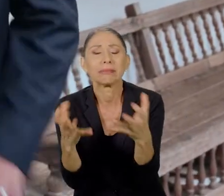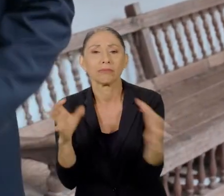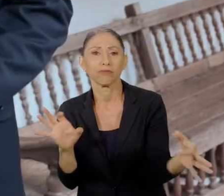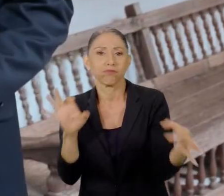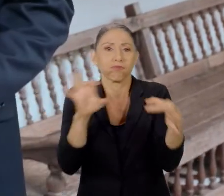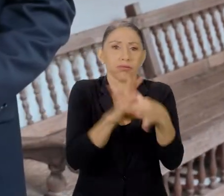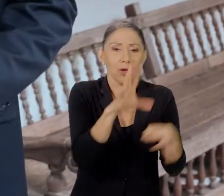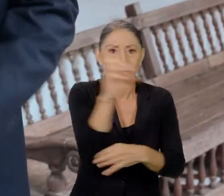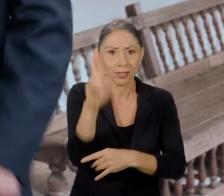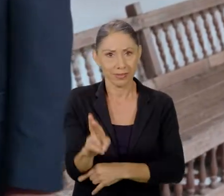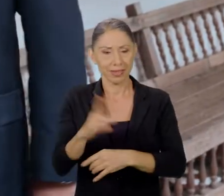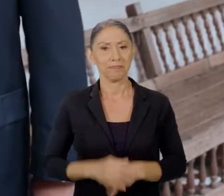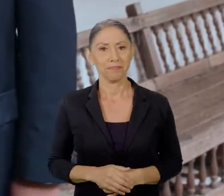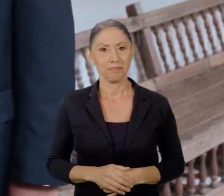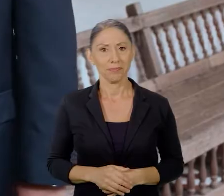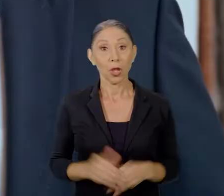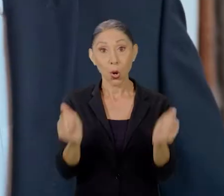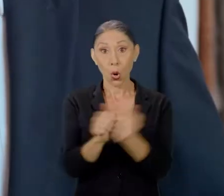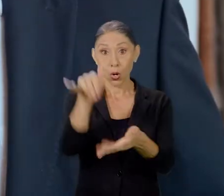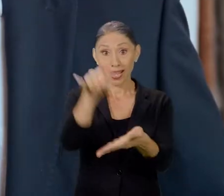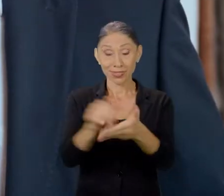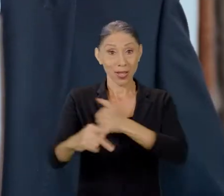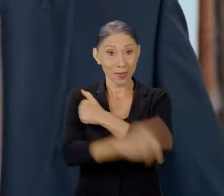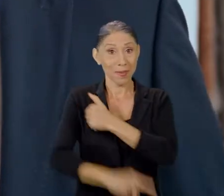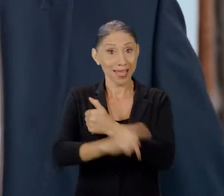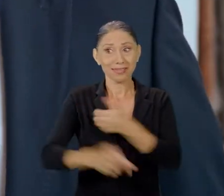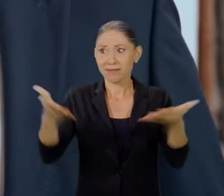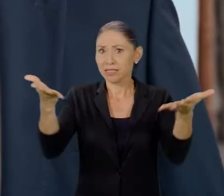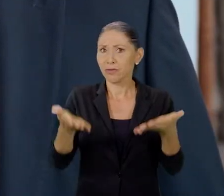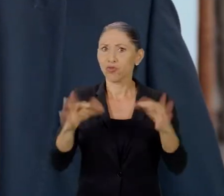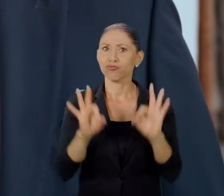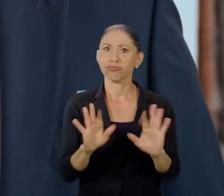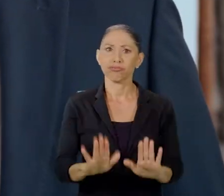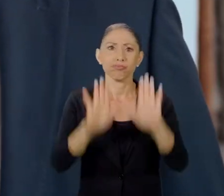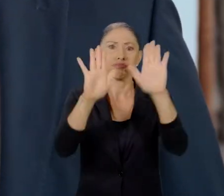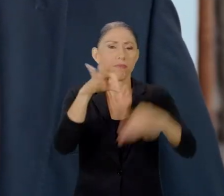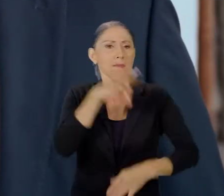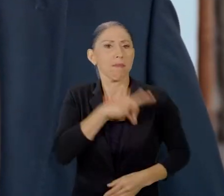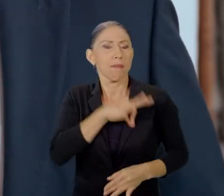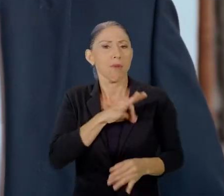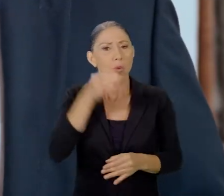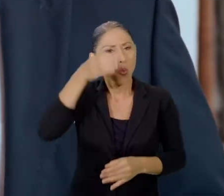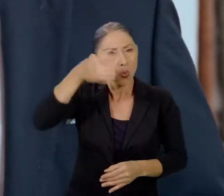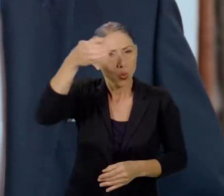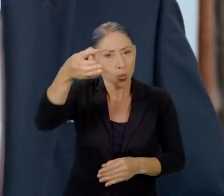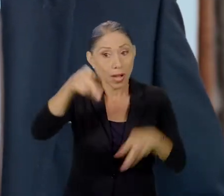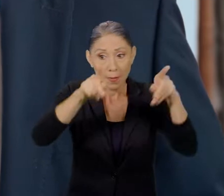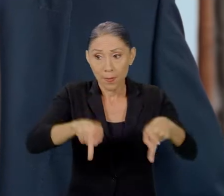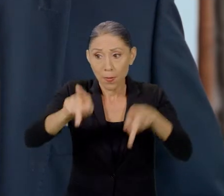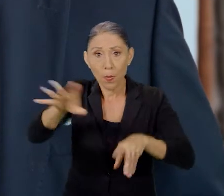por incorporarse a Costa Rica. Con ello, el país recibió extraordinarios aportes en cultura,